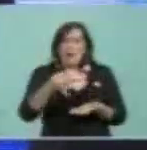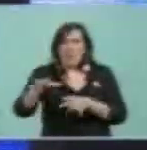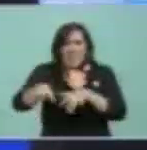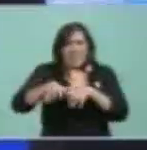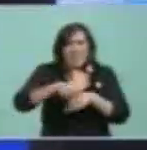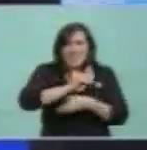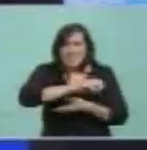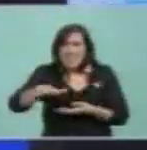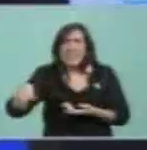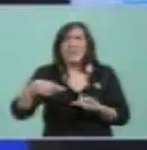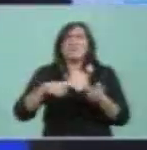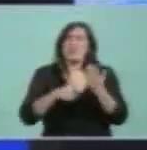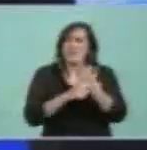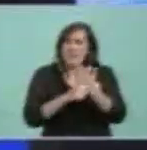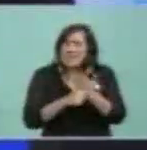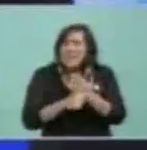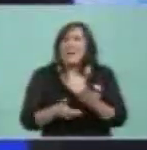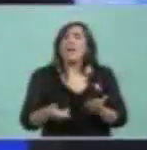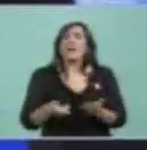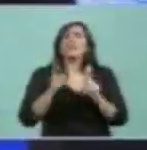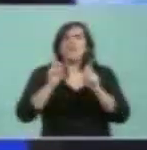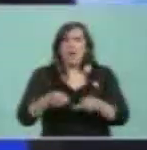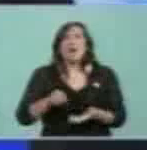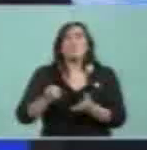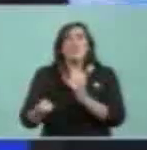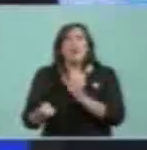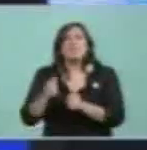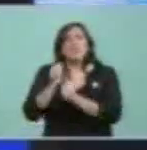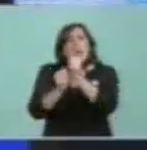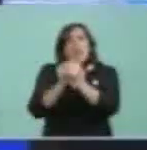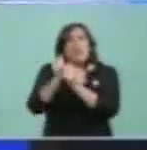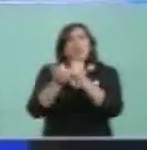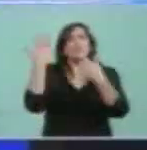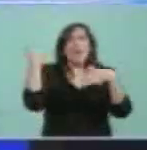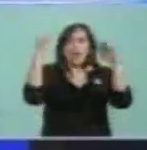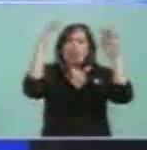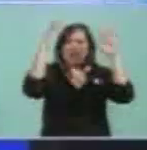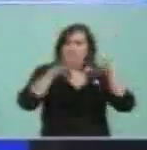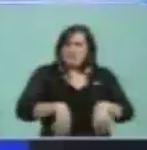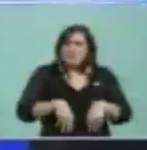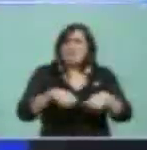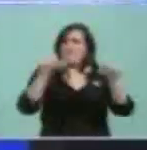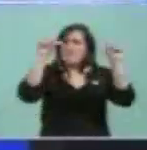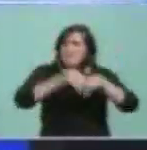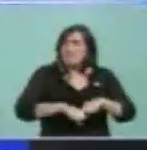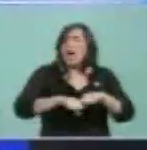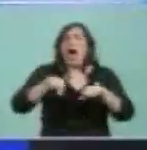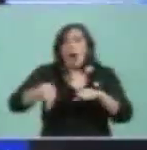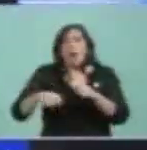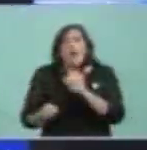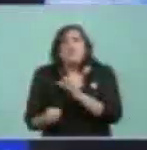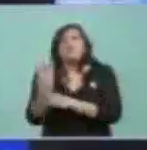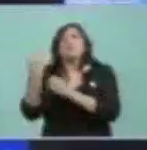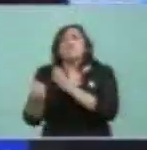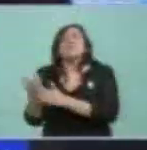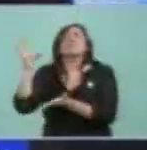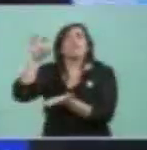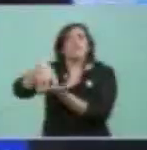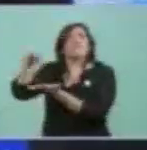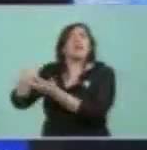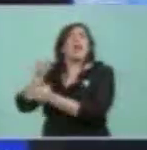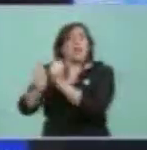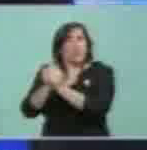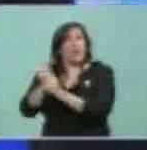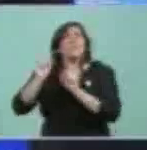sino porque además hemos logrado reindustrializar el país, porque además tenemos una política política que protege a nuestro